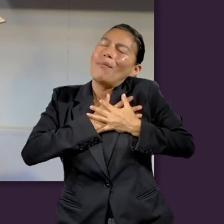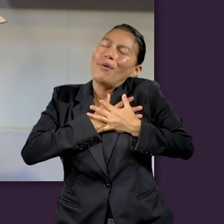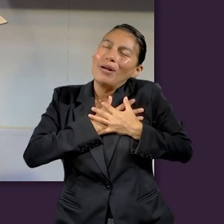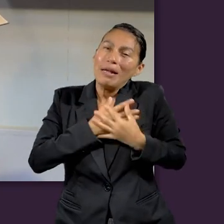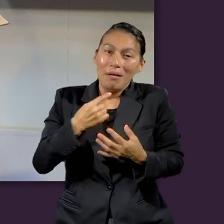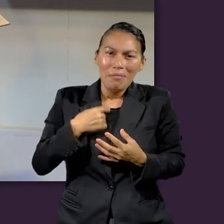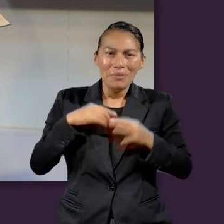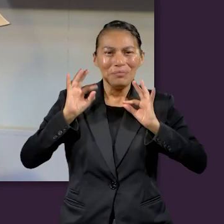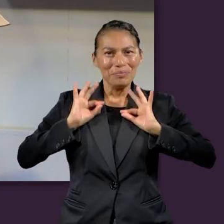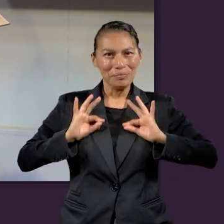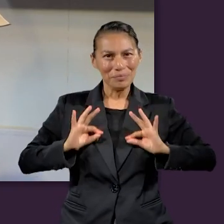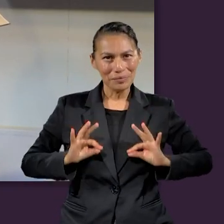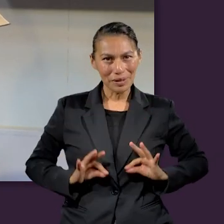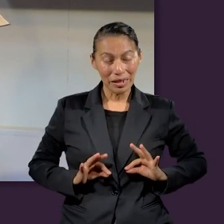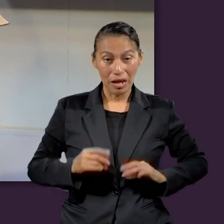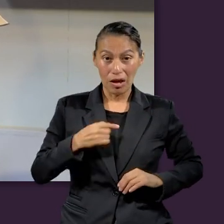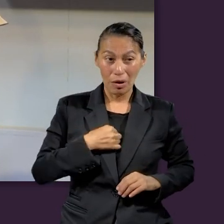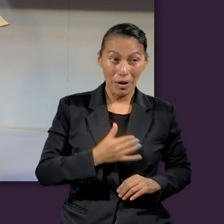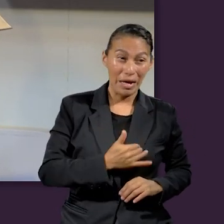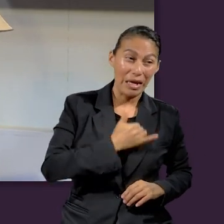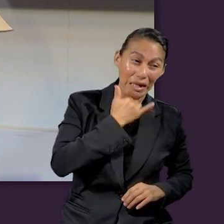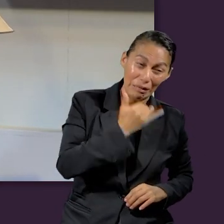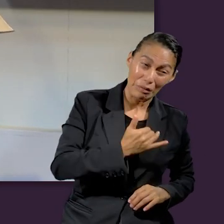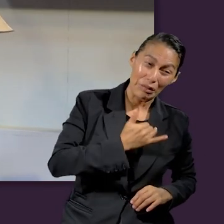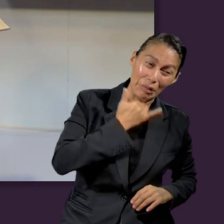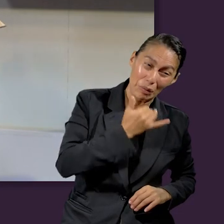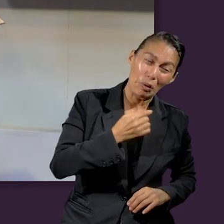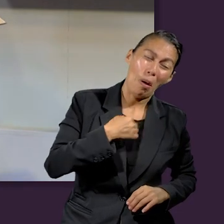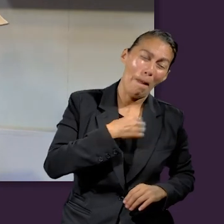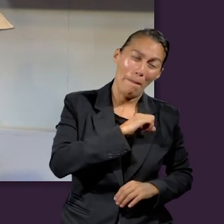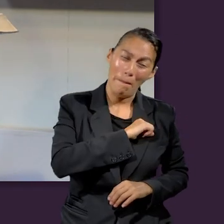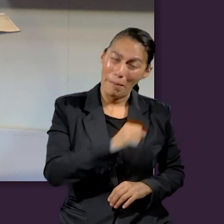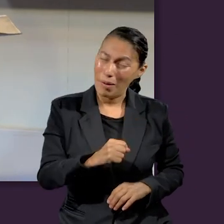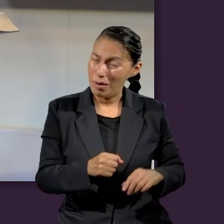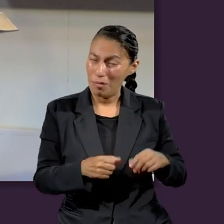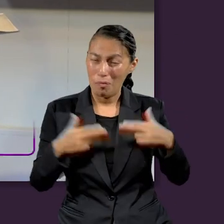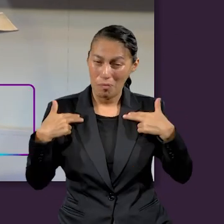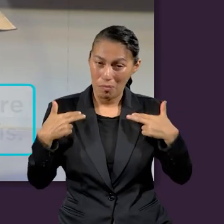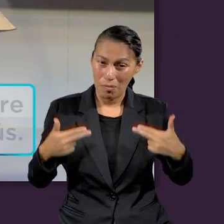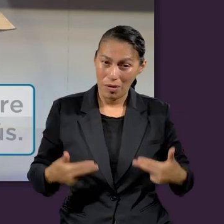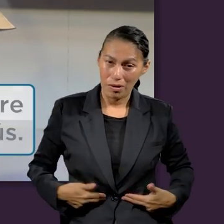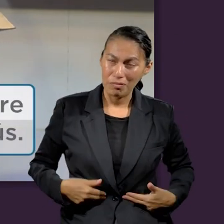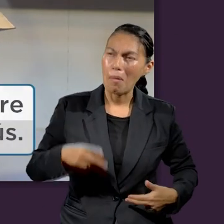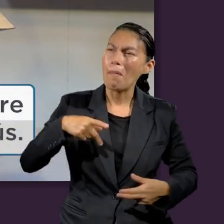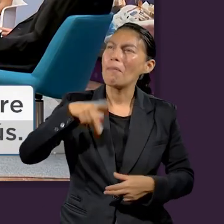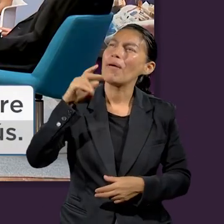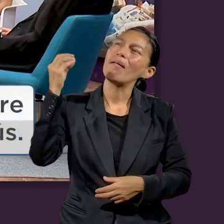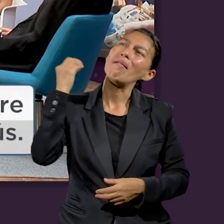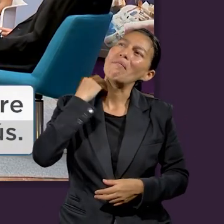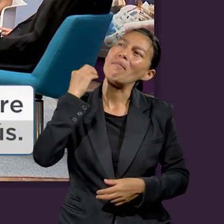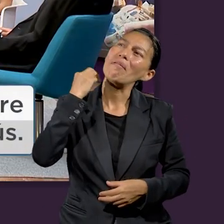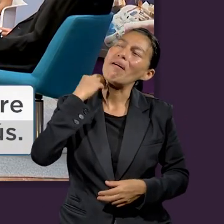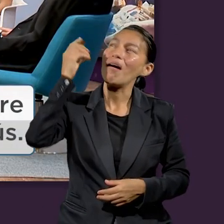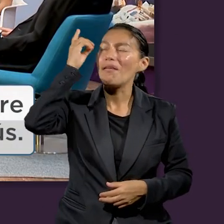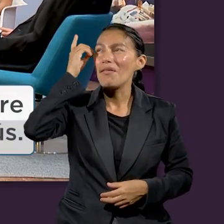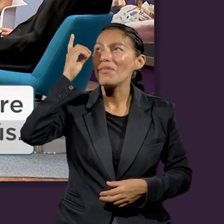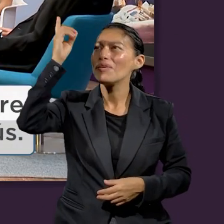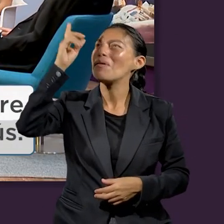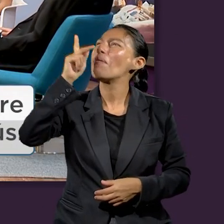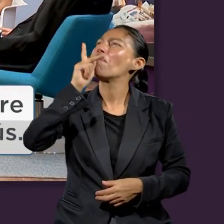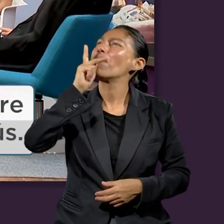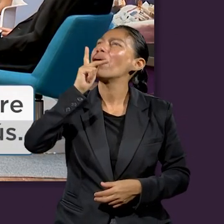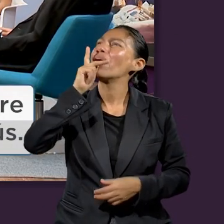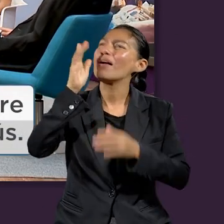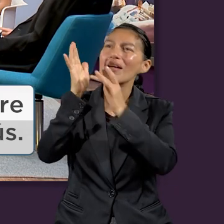mencionabas, lo que me permite a mí estar tranquilo de que si me equivoco, porque me voy a equivocar, es un hecho, abogado tenemos para con el